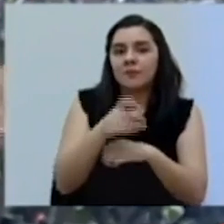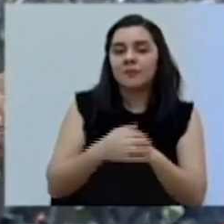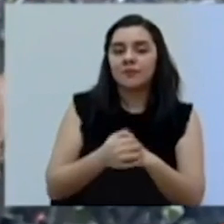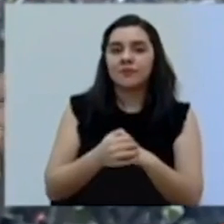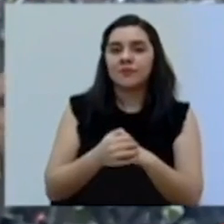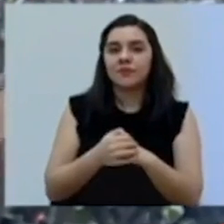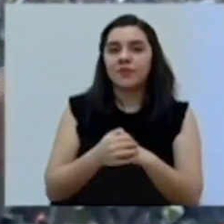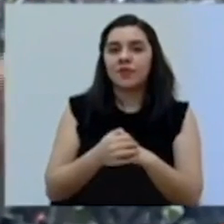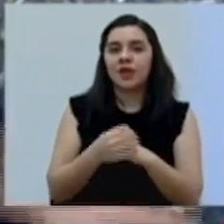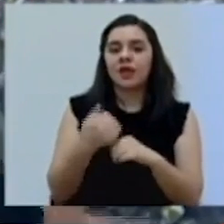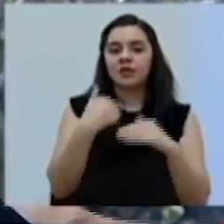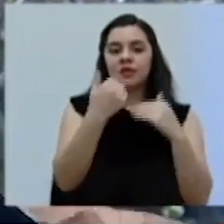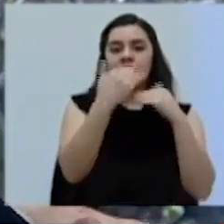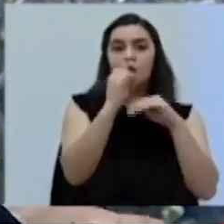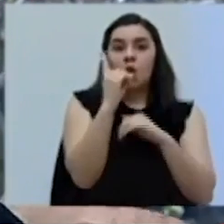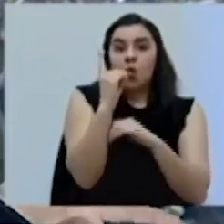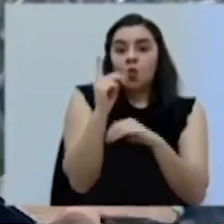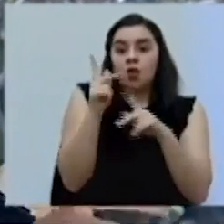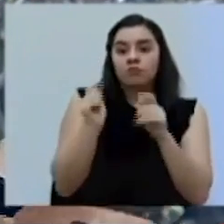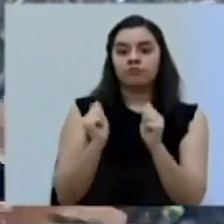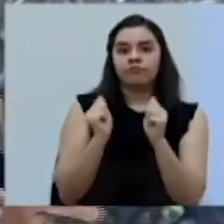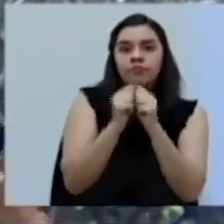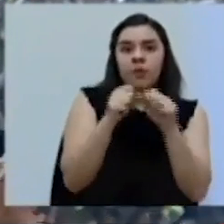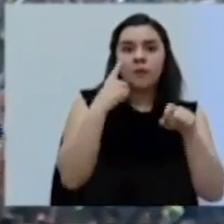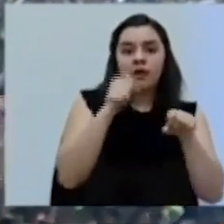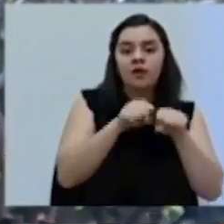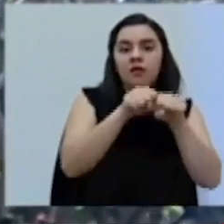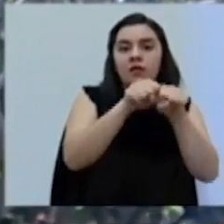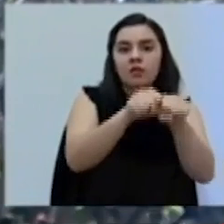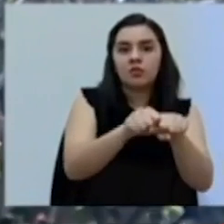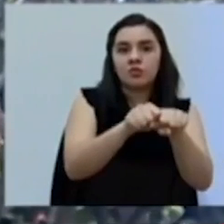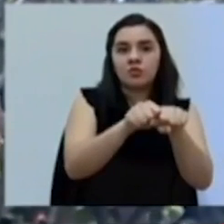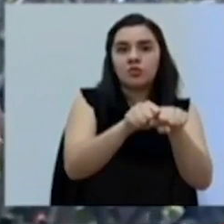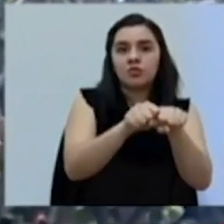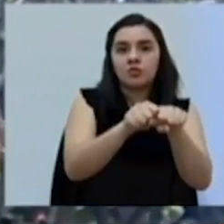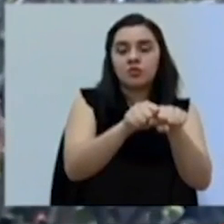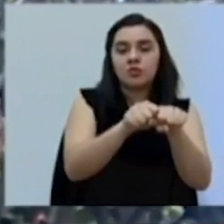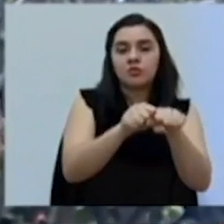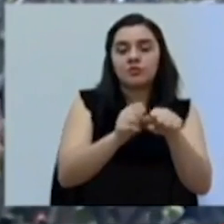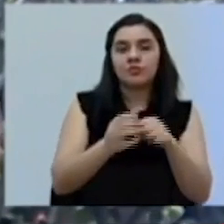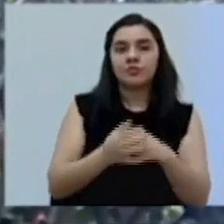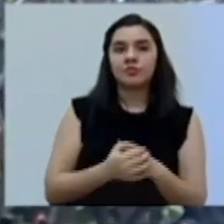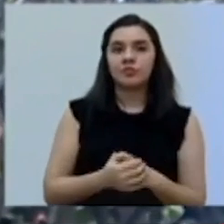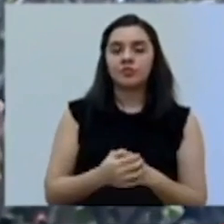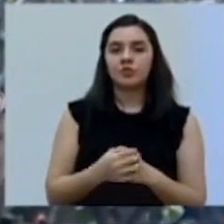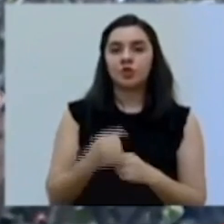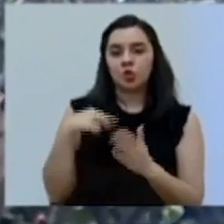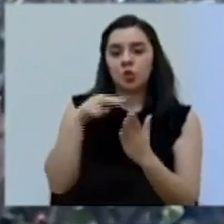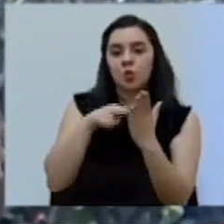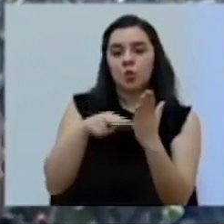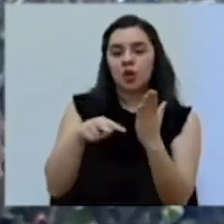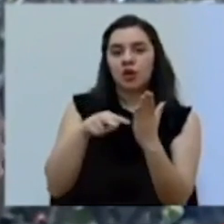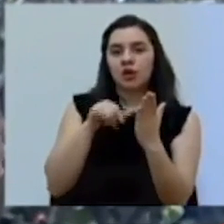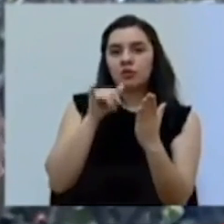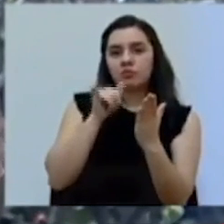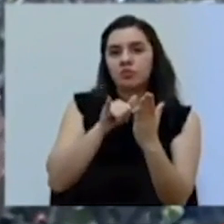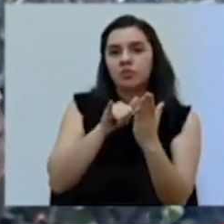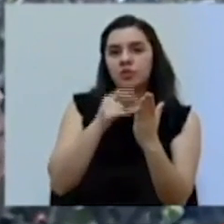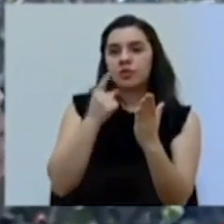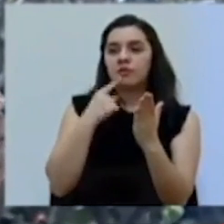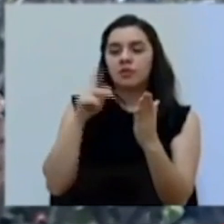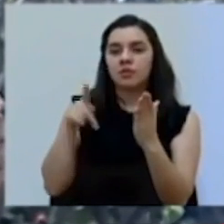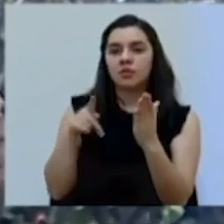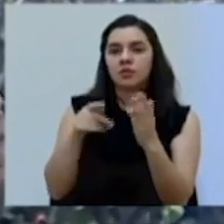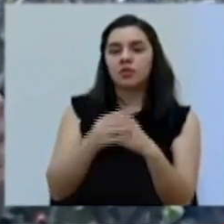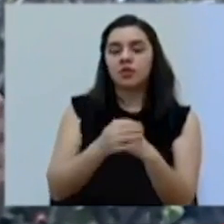Que se limitó solo a un acompañante, ¿verdad?, sin tener en cuenta, y lo voy a leer tal cual me lo plantean, el